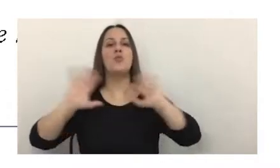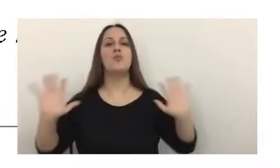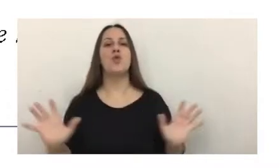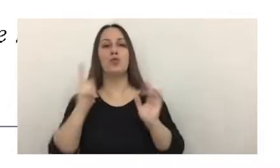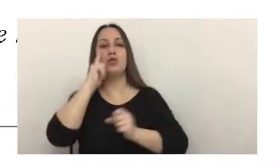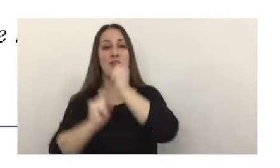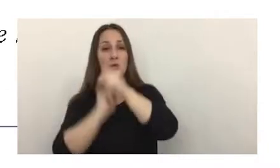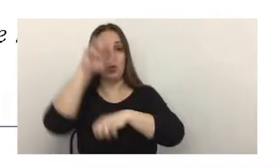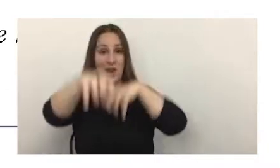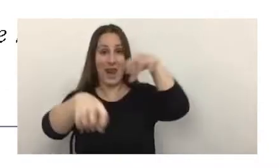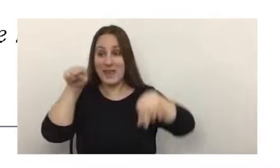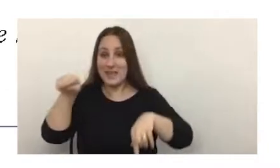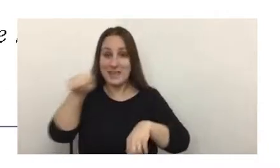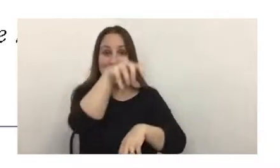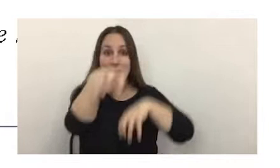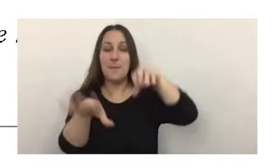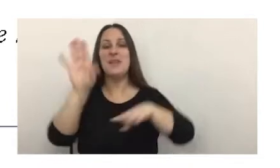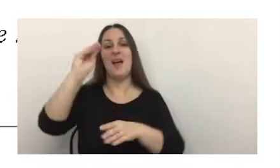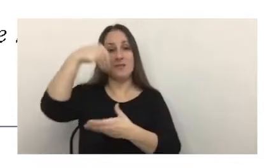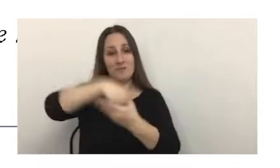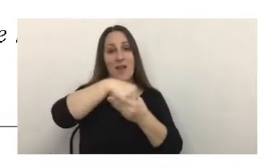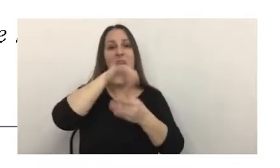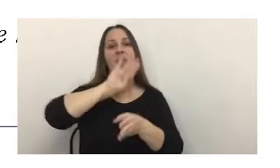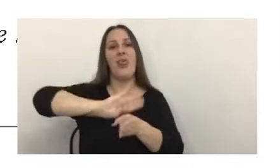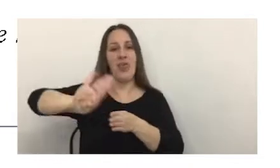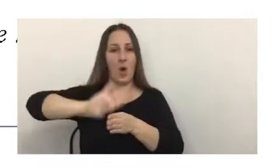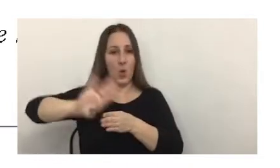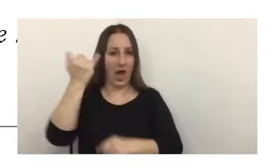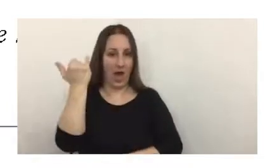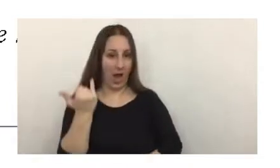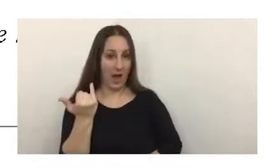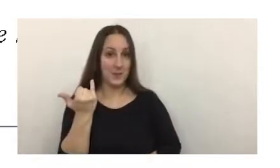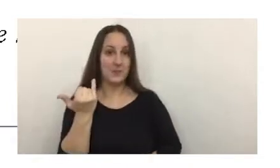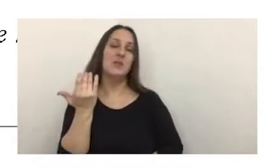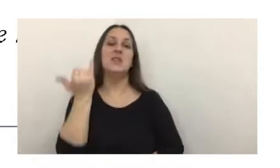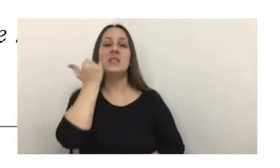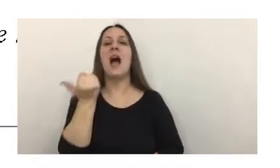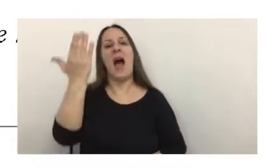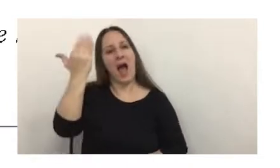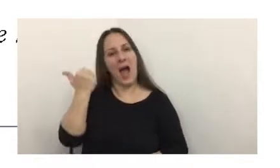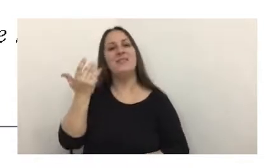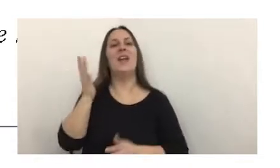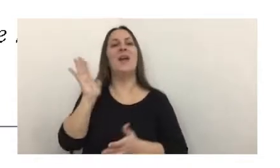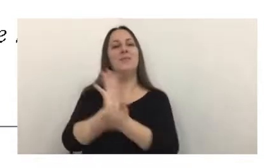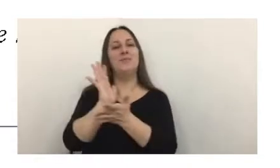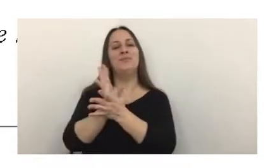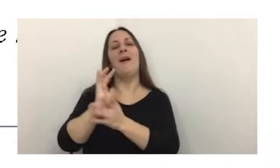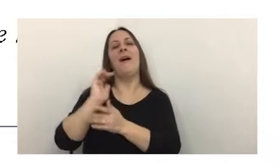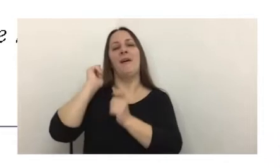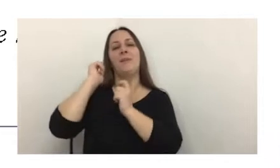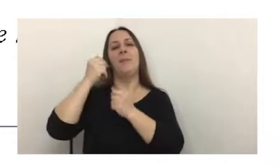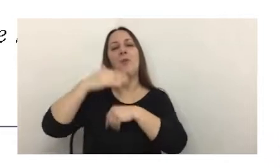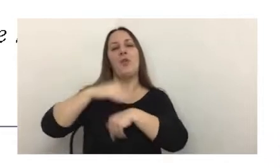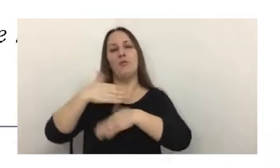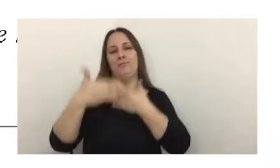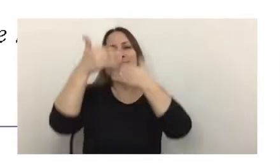deudas, sí, tengan incorporadas deudas, con lo cual han tenido ya una condonación de deudas hasta